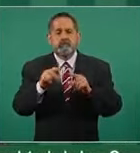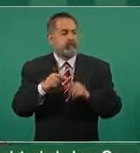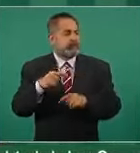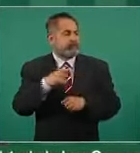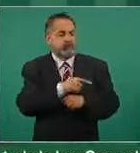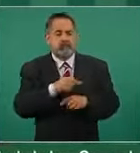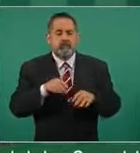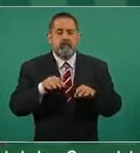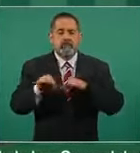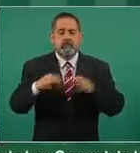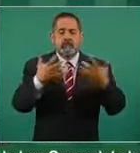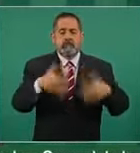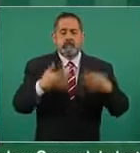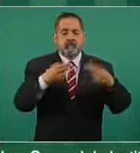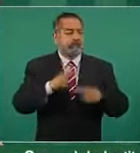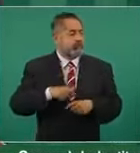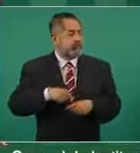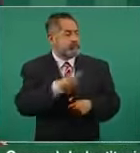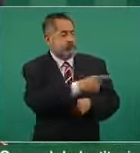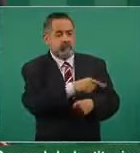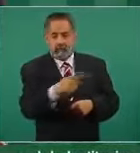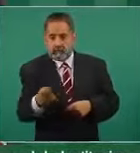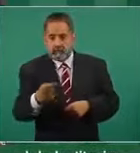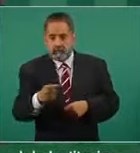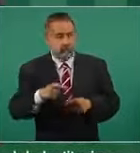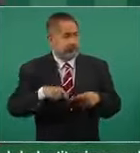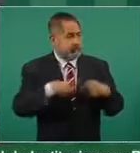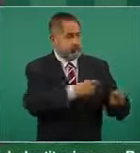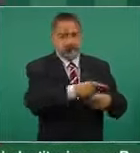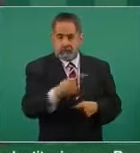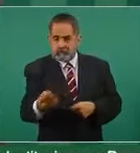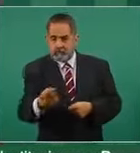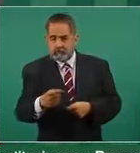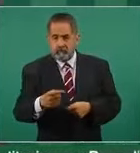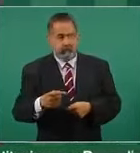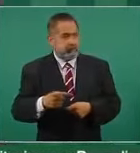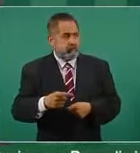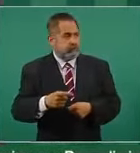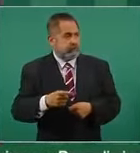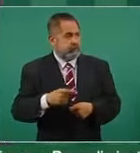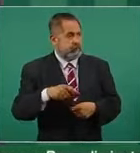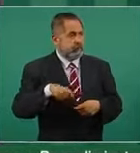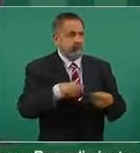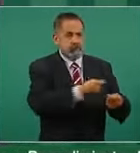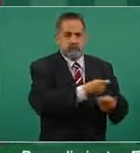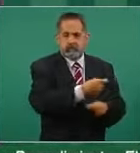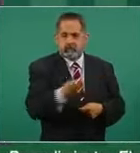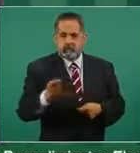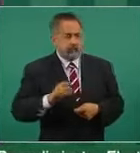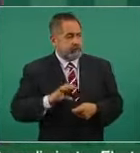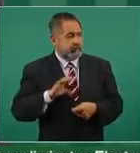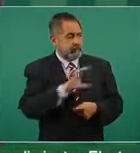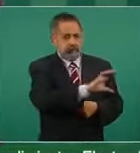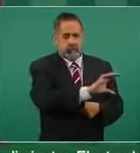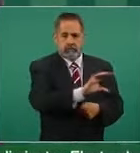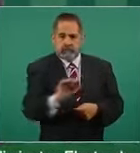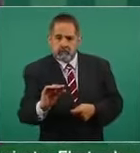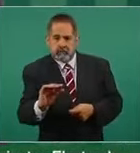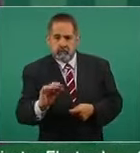la subcontratación. Que se utilizaba para perjudicar a los trabajadores,